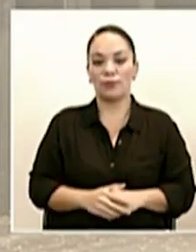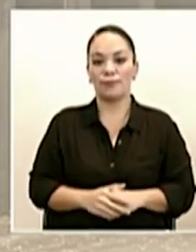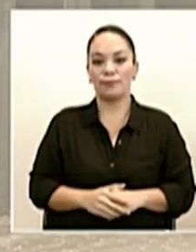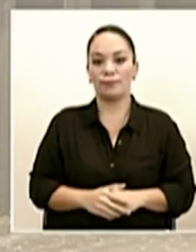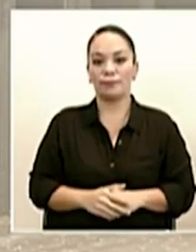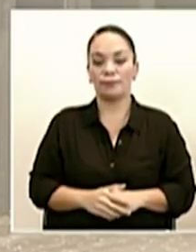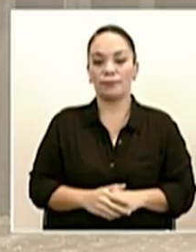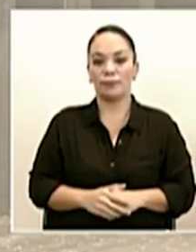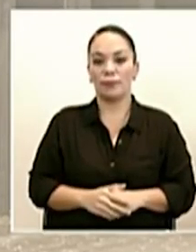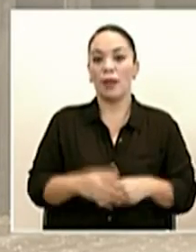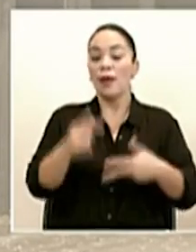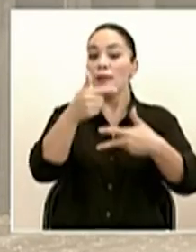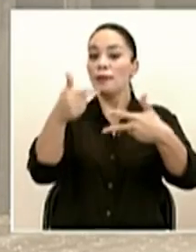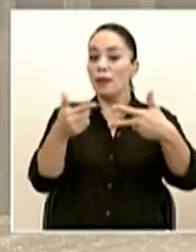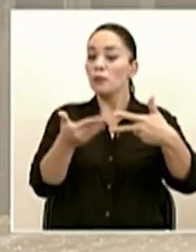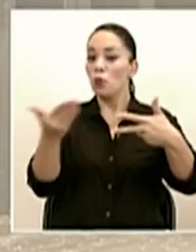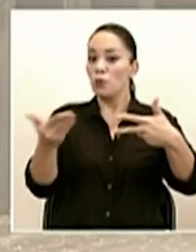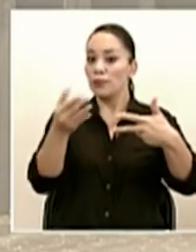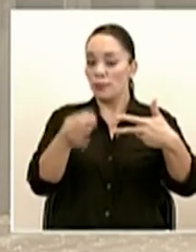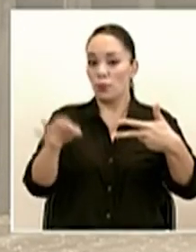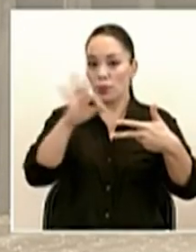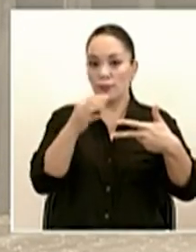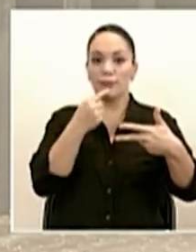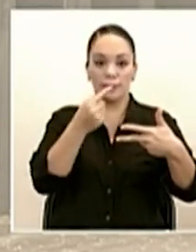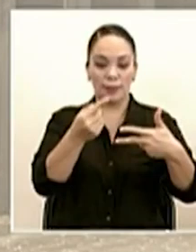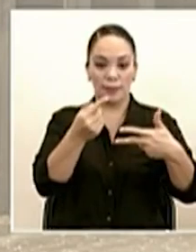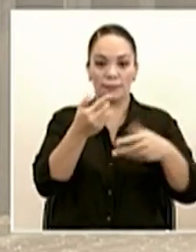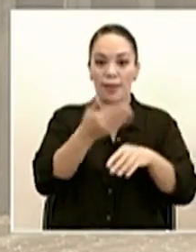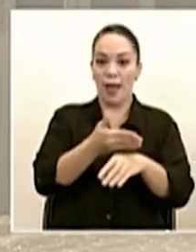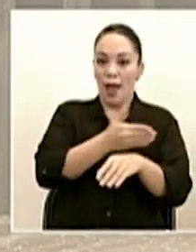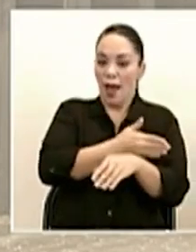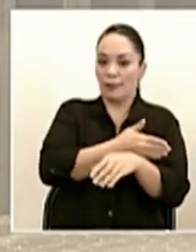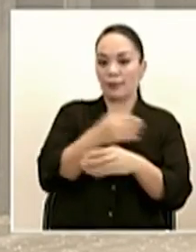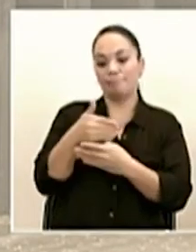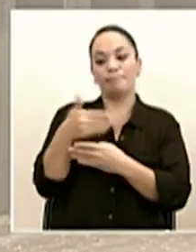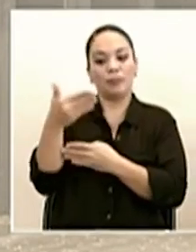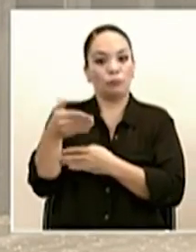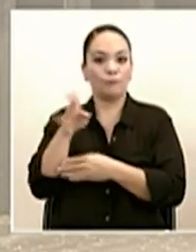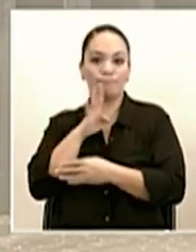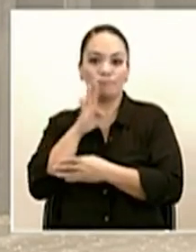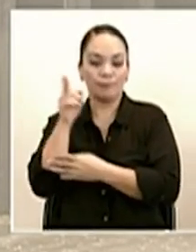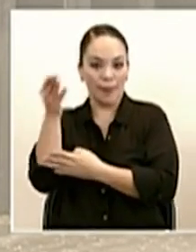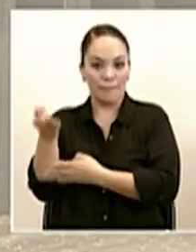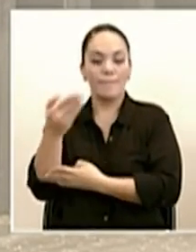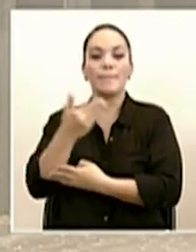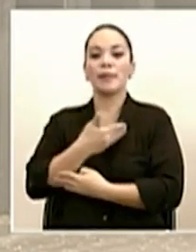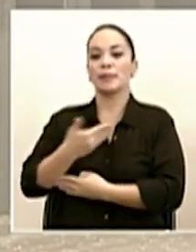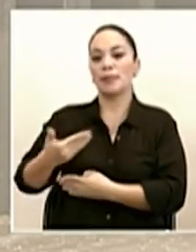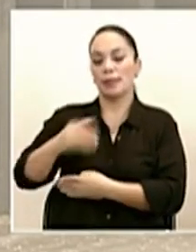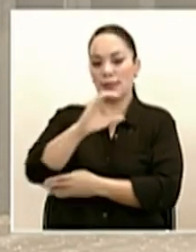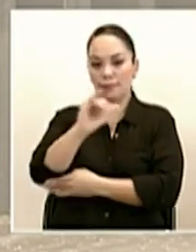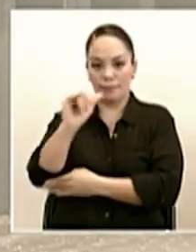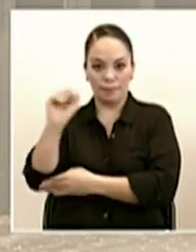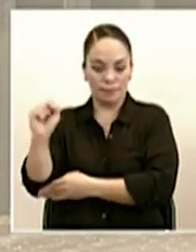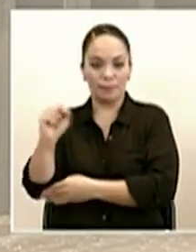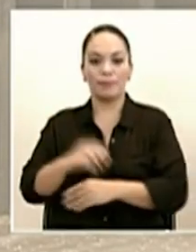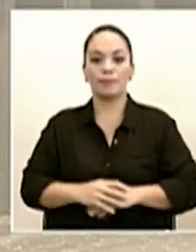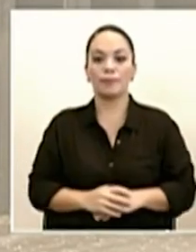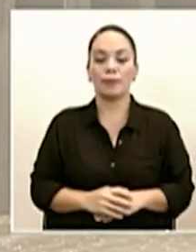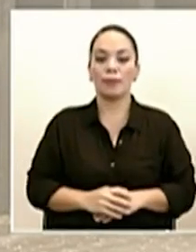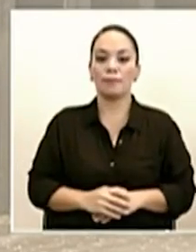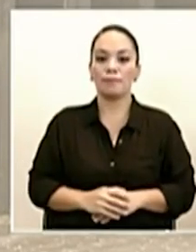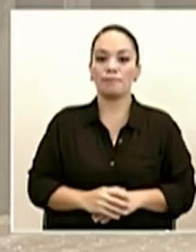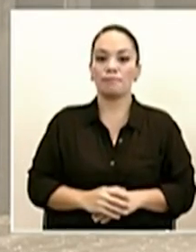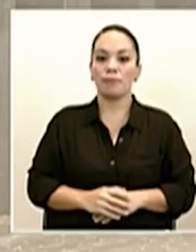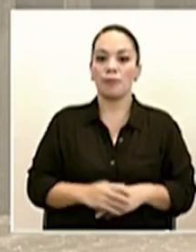tres puntos los que quiero subrayar antes de darle la palabra al Presidente Ejecutivo de la Caja del Seguro Social. El